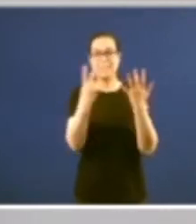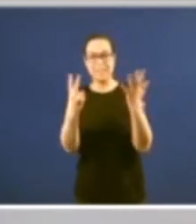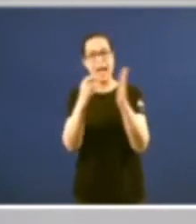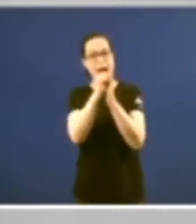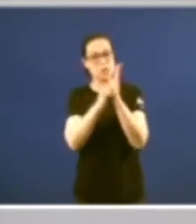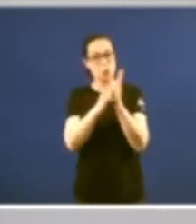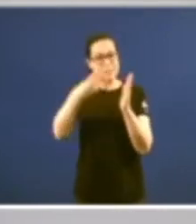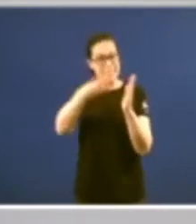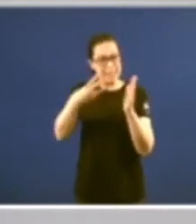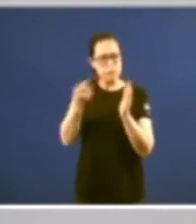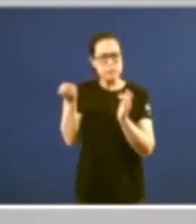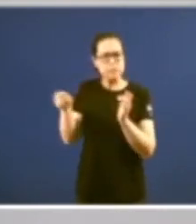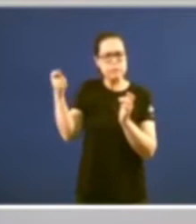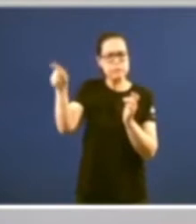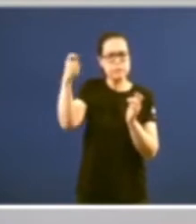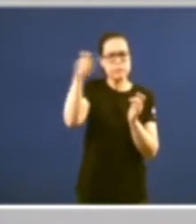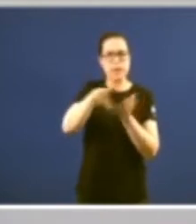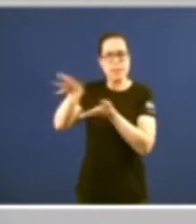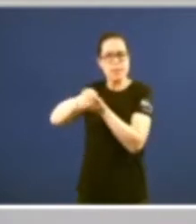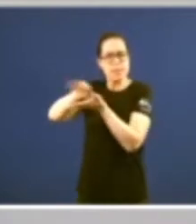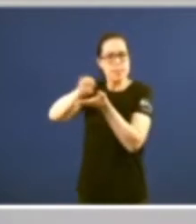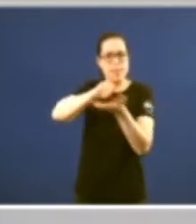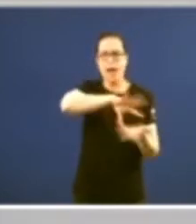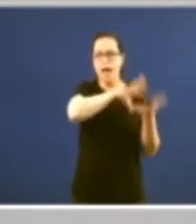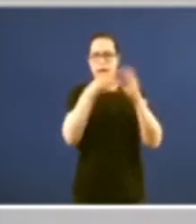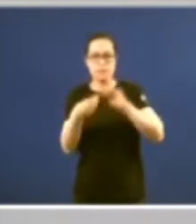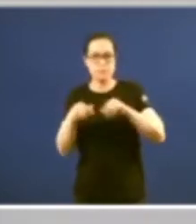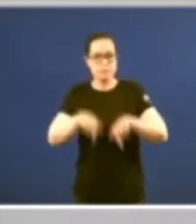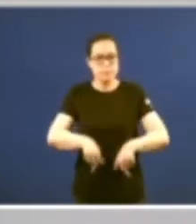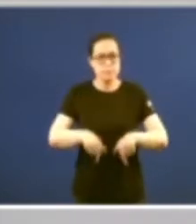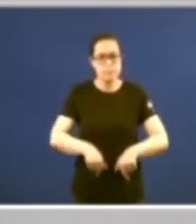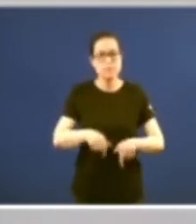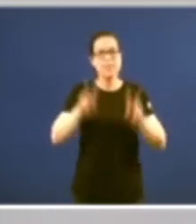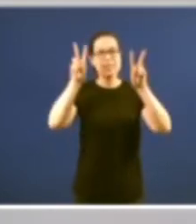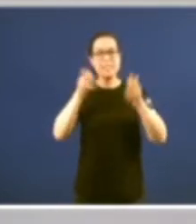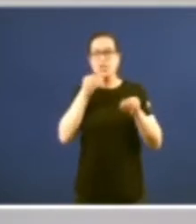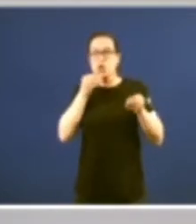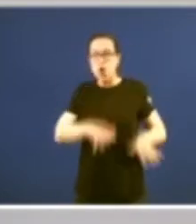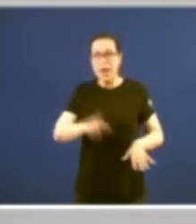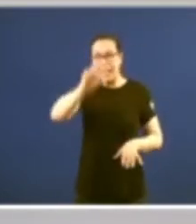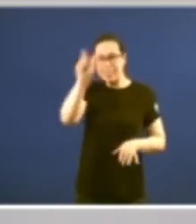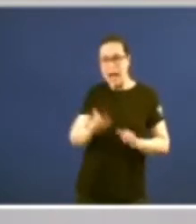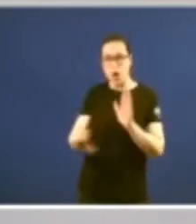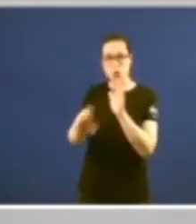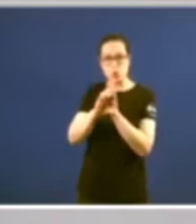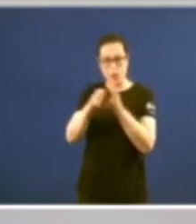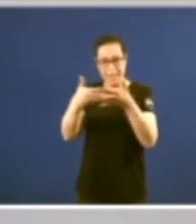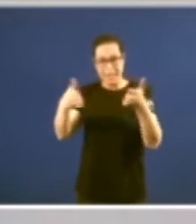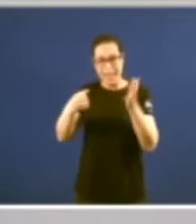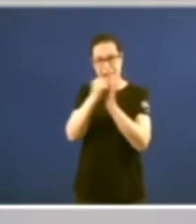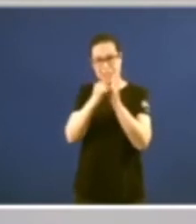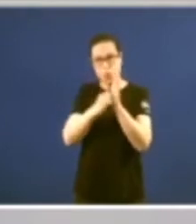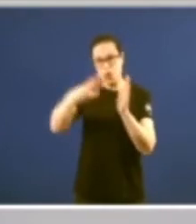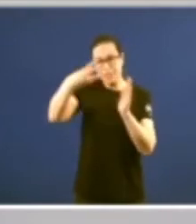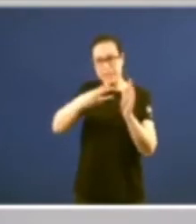cláusula semejante una cláusula que ya fue tratado por el constitucionalismo histórico italiano como una cláusula de transformación del